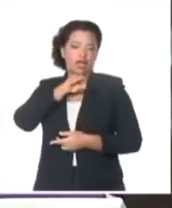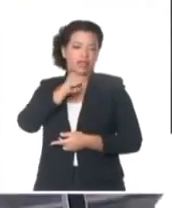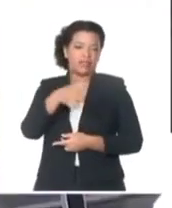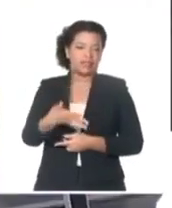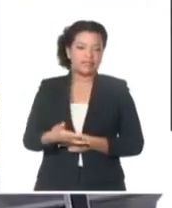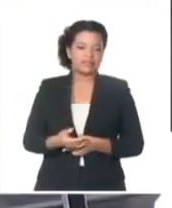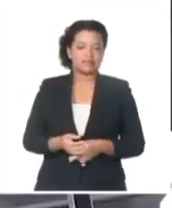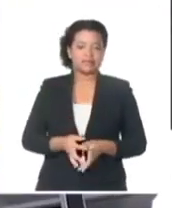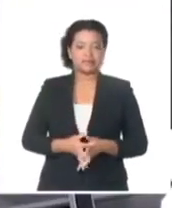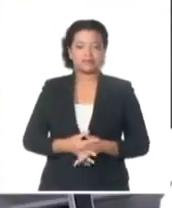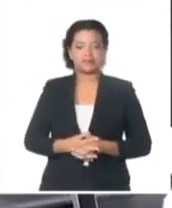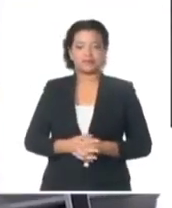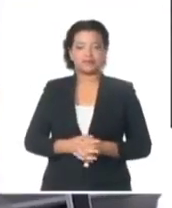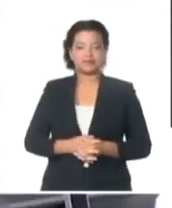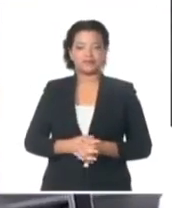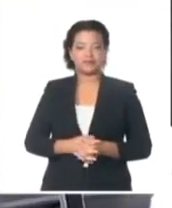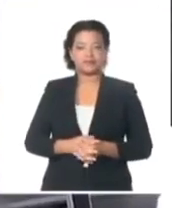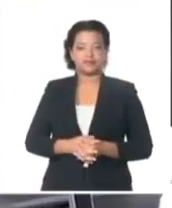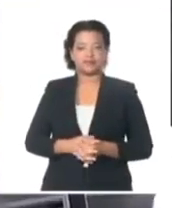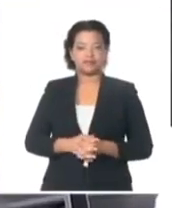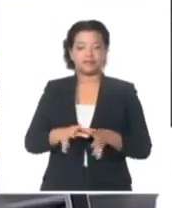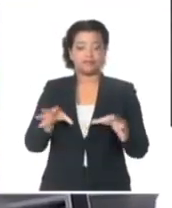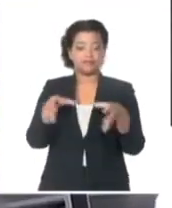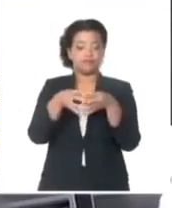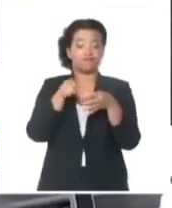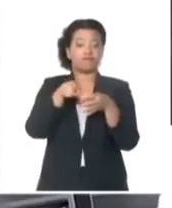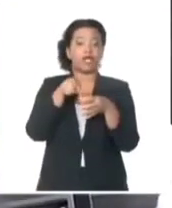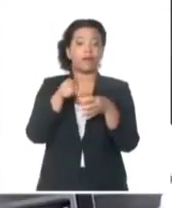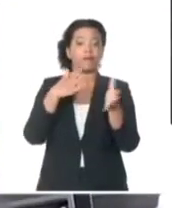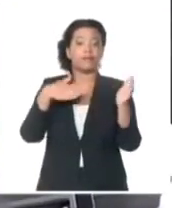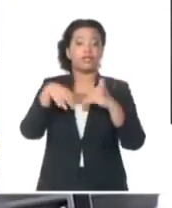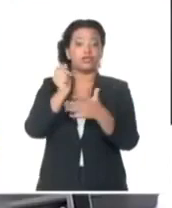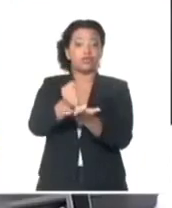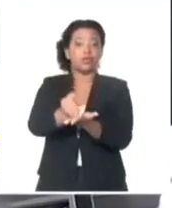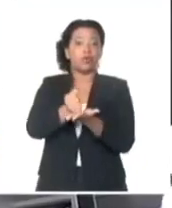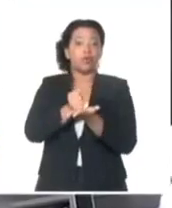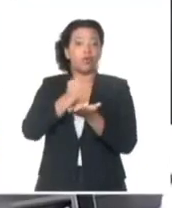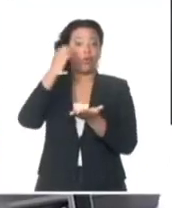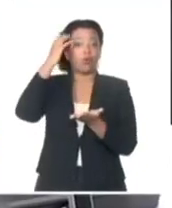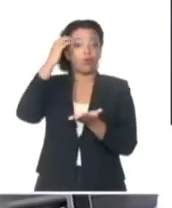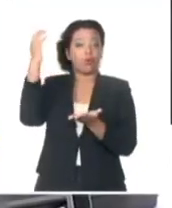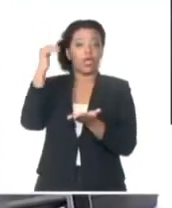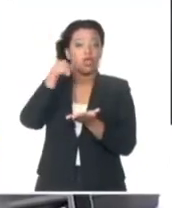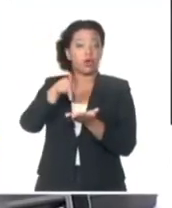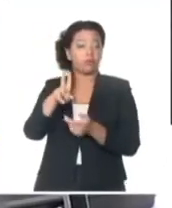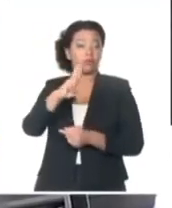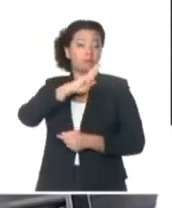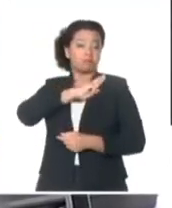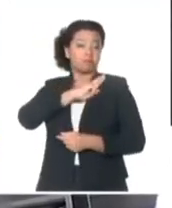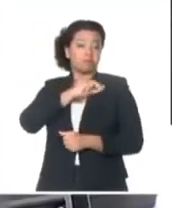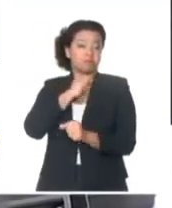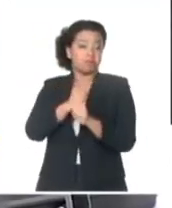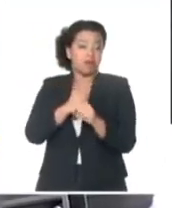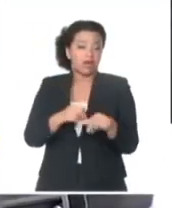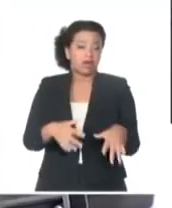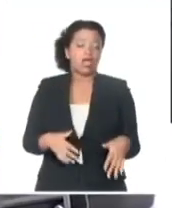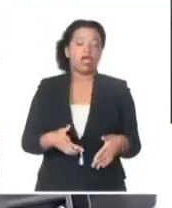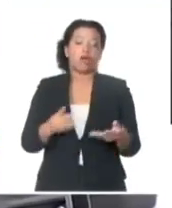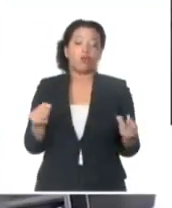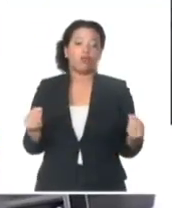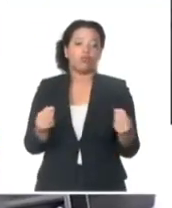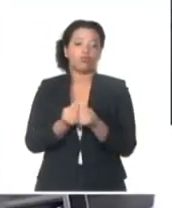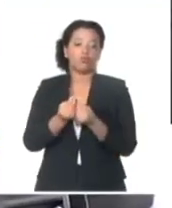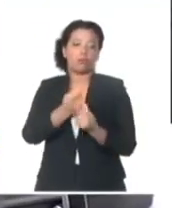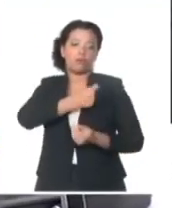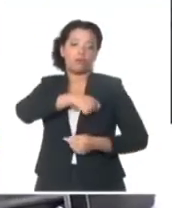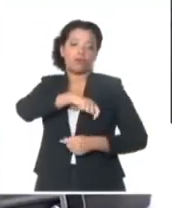órgano ejecutivo, es el órgano de gobierno del país, que tiene bajo sus espaldas y tiene la misión de acompañar a nuestro pueblo